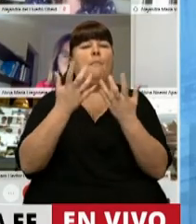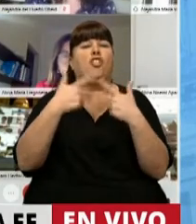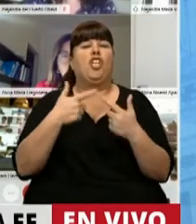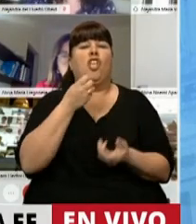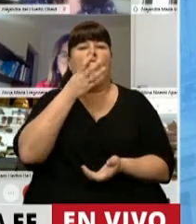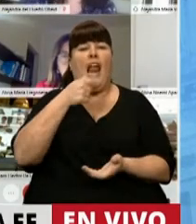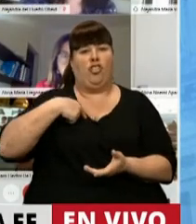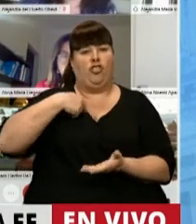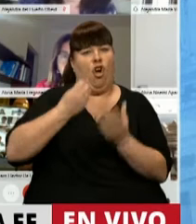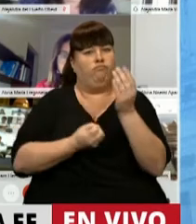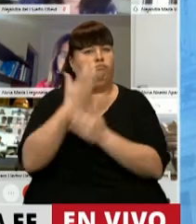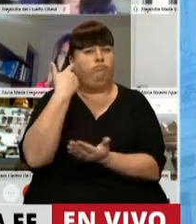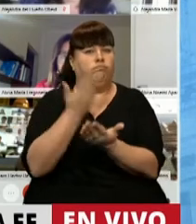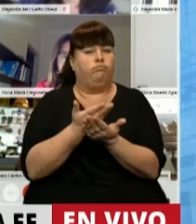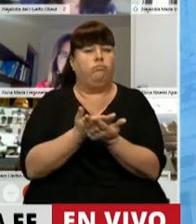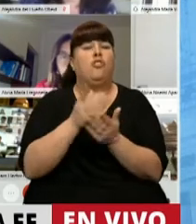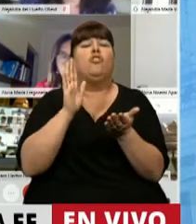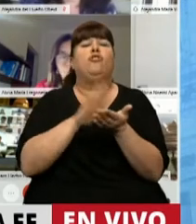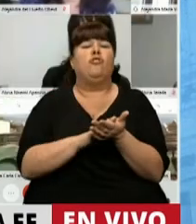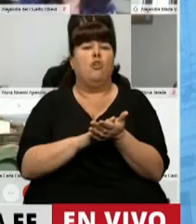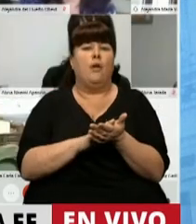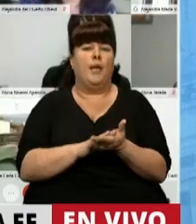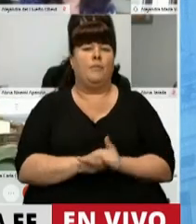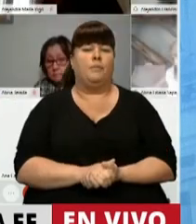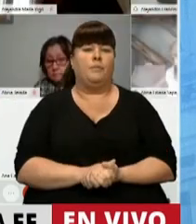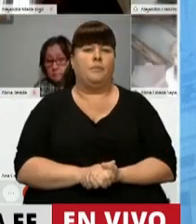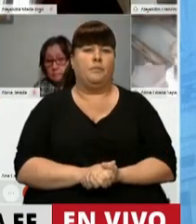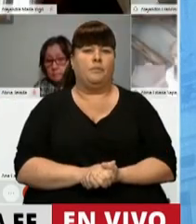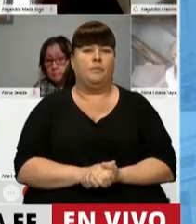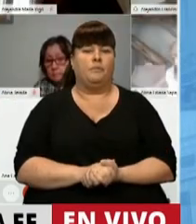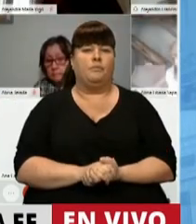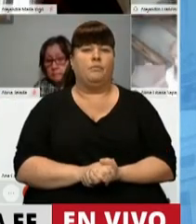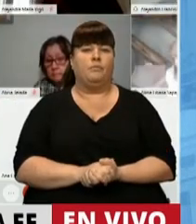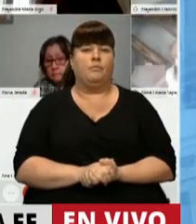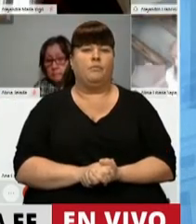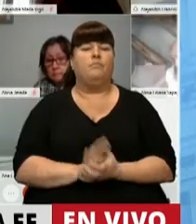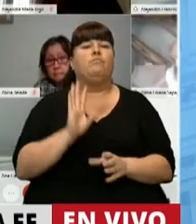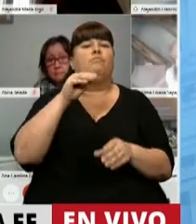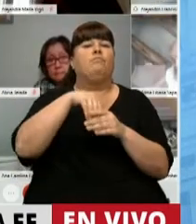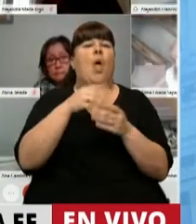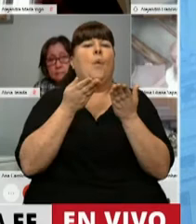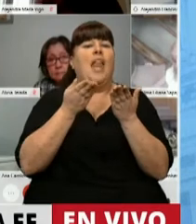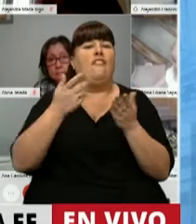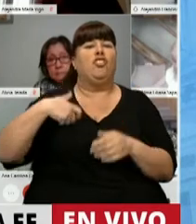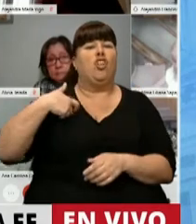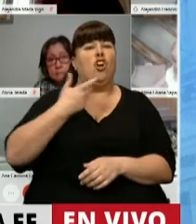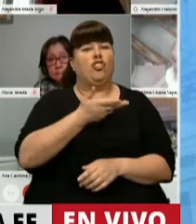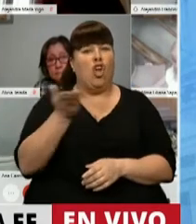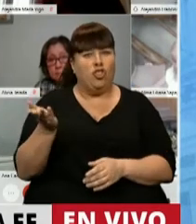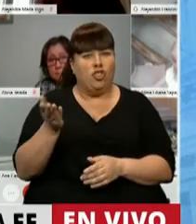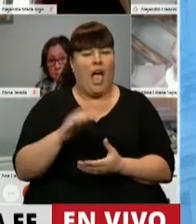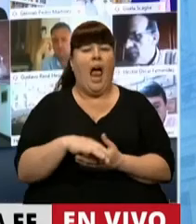declaración de mi autoría que tiene que ver con incluir en los beneficios sociales